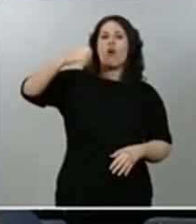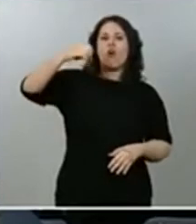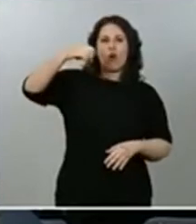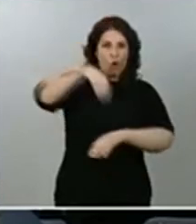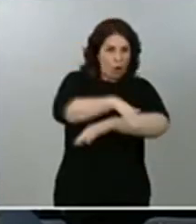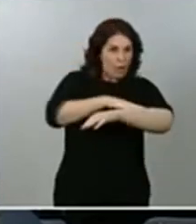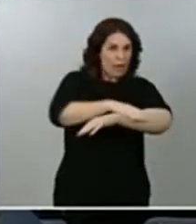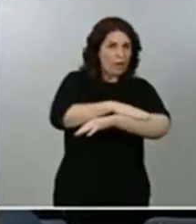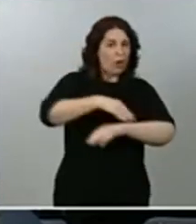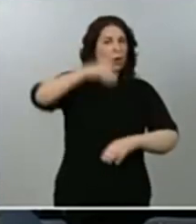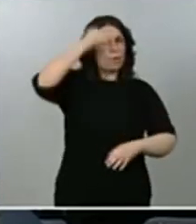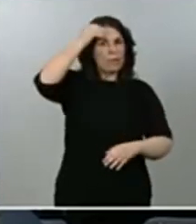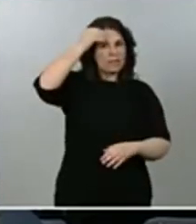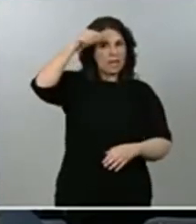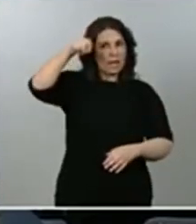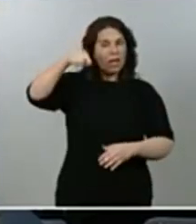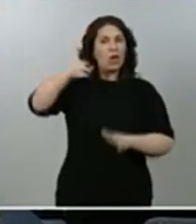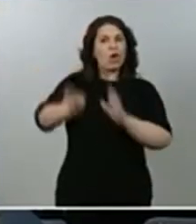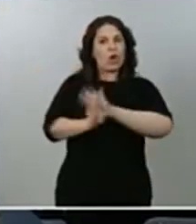en zarzuela o no.